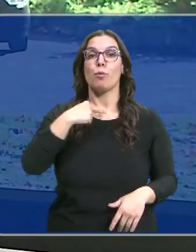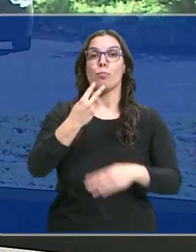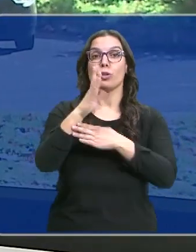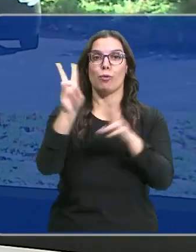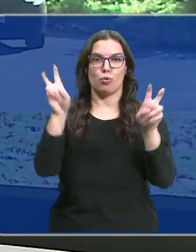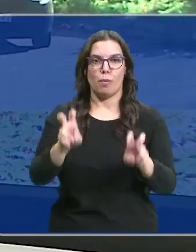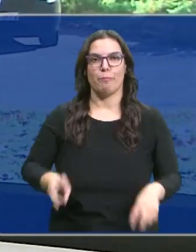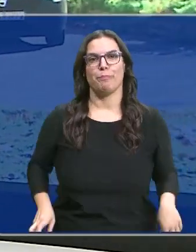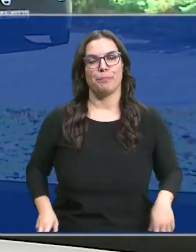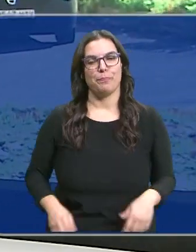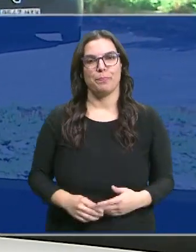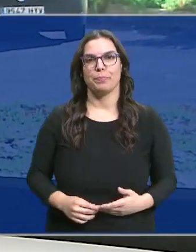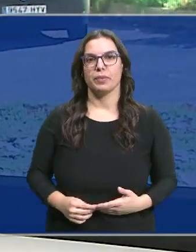Fuente.